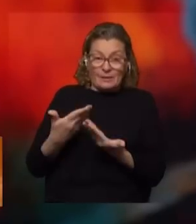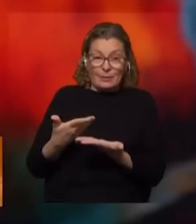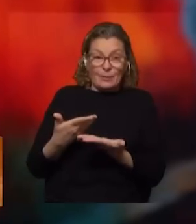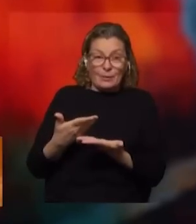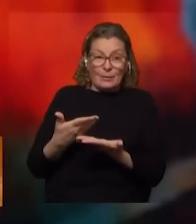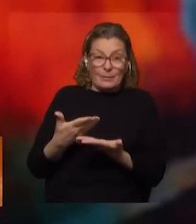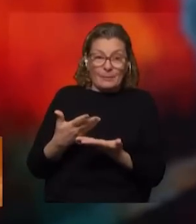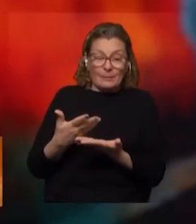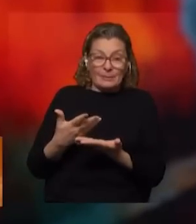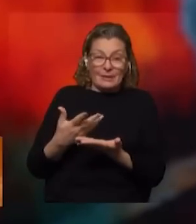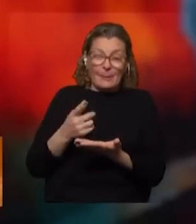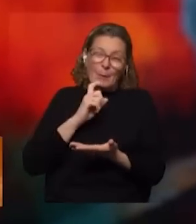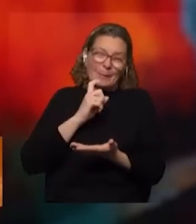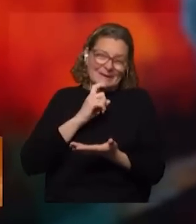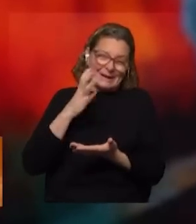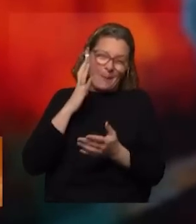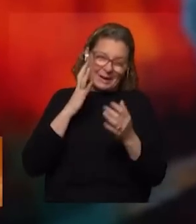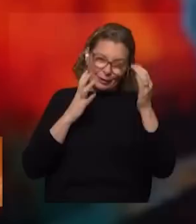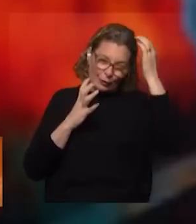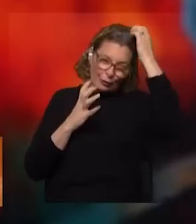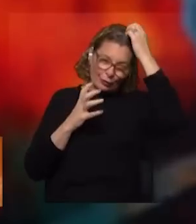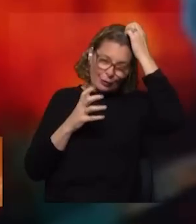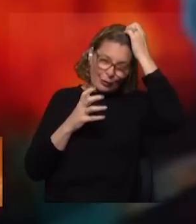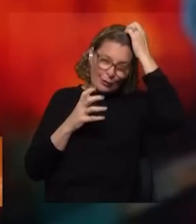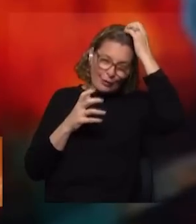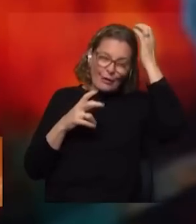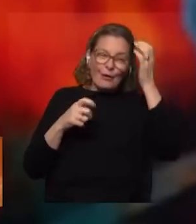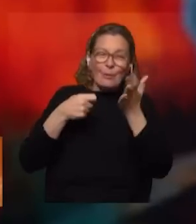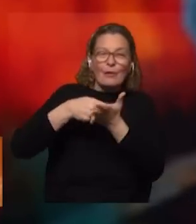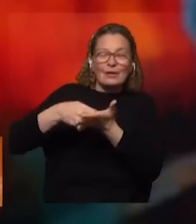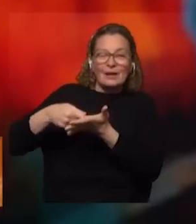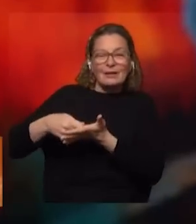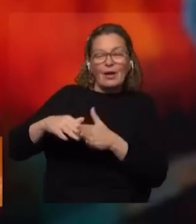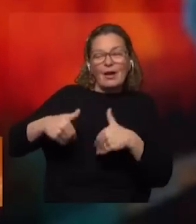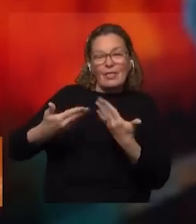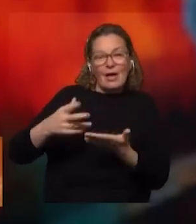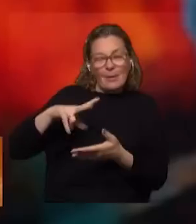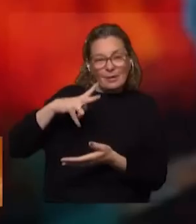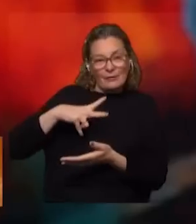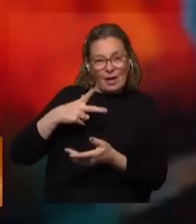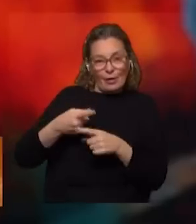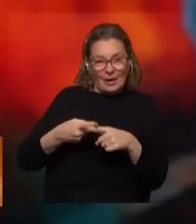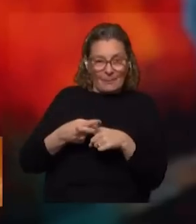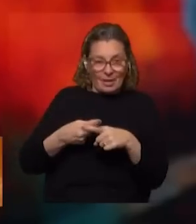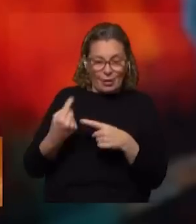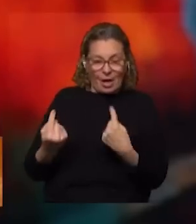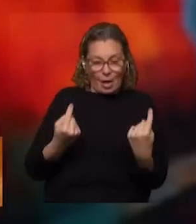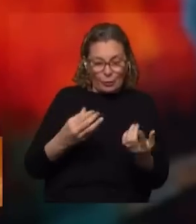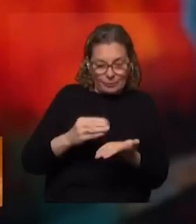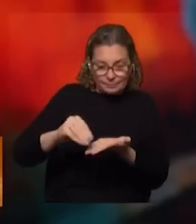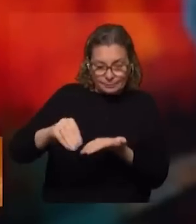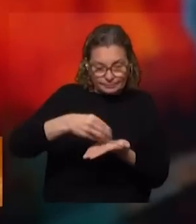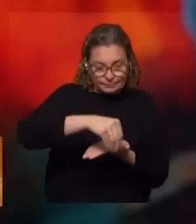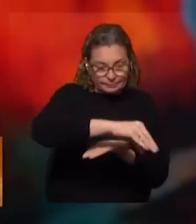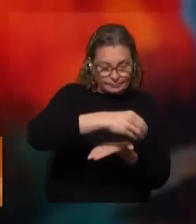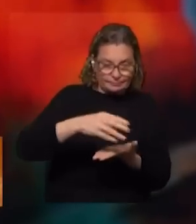riesgo es una falacia también porque aparece siempre un organismo financiero que es el que le da la plata al privado del cual entre medio cada uno se lleva una parte de la